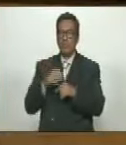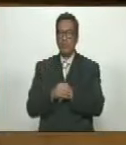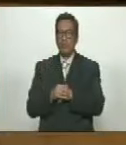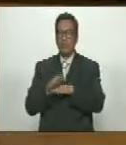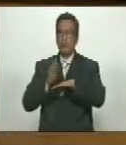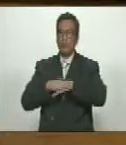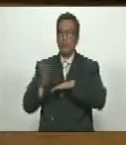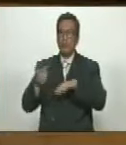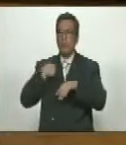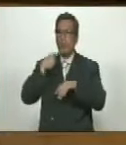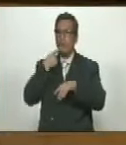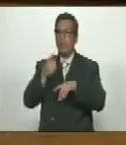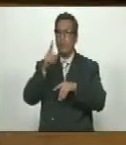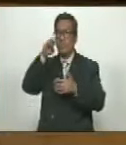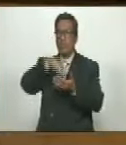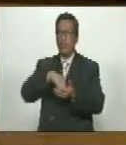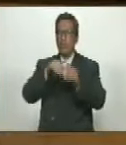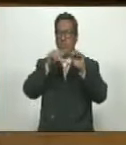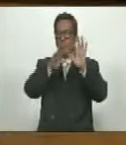¿por qué no lo dijeron en el 19?